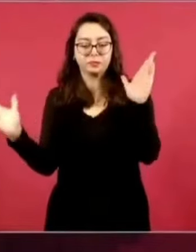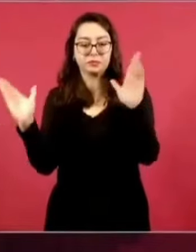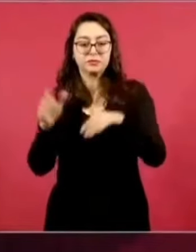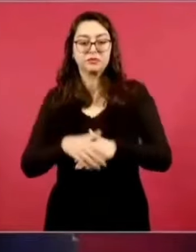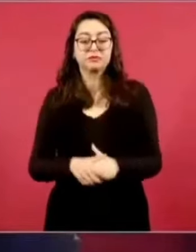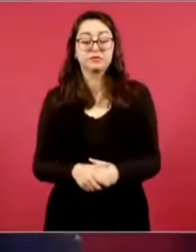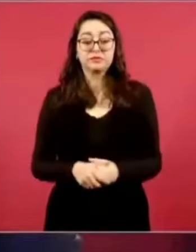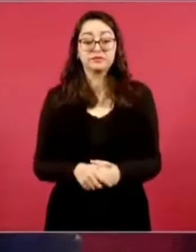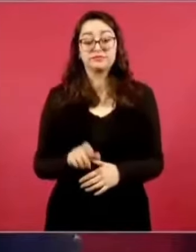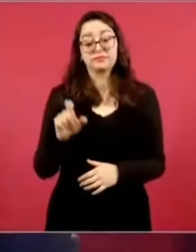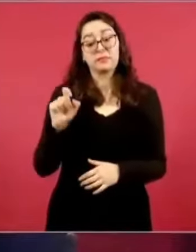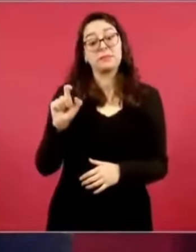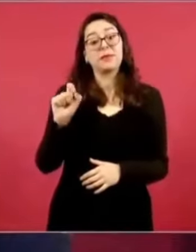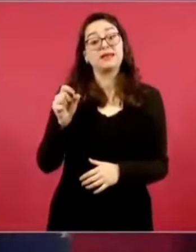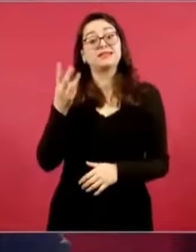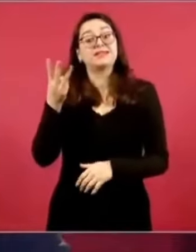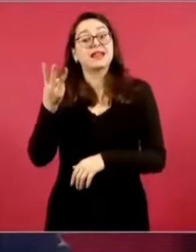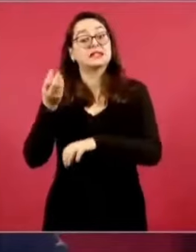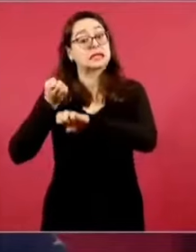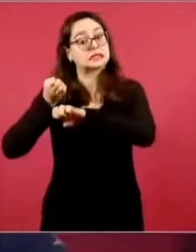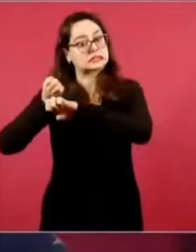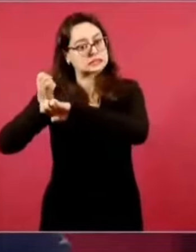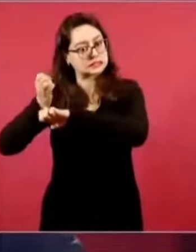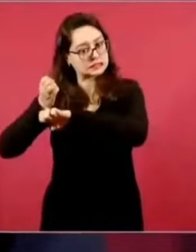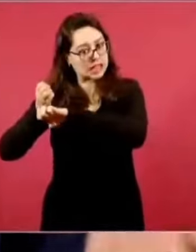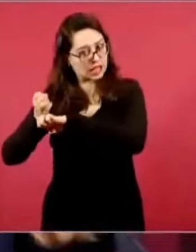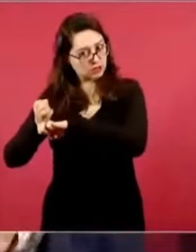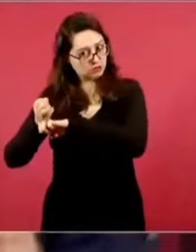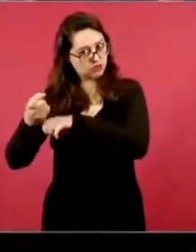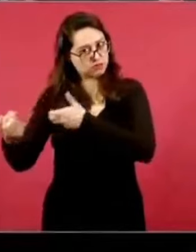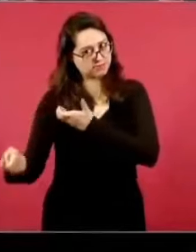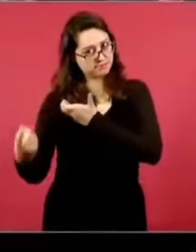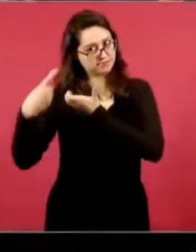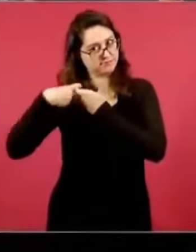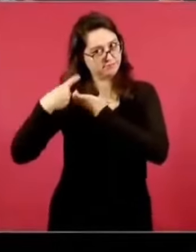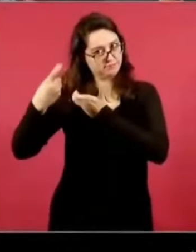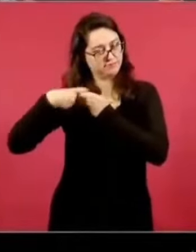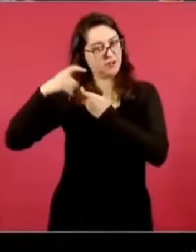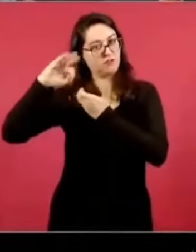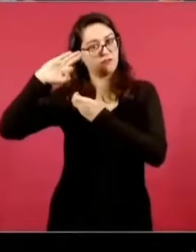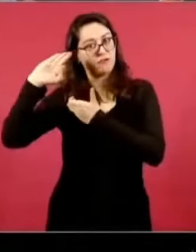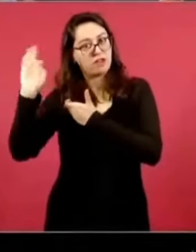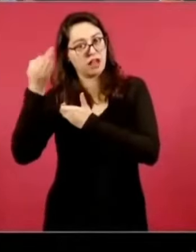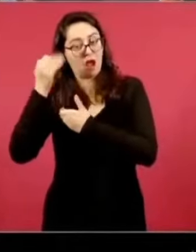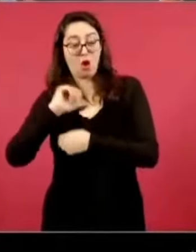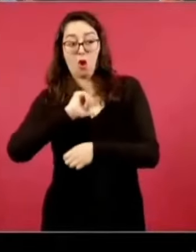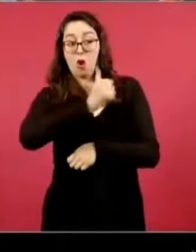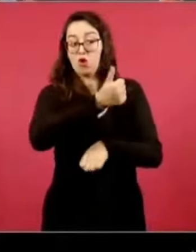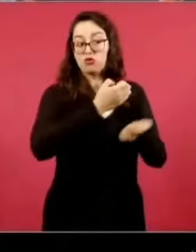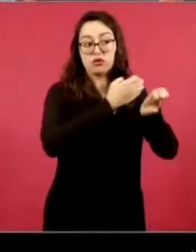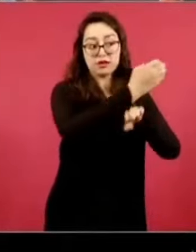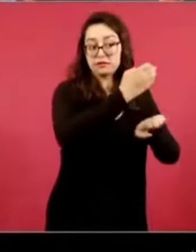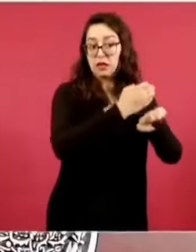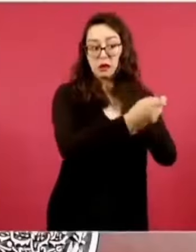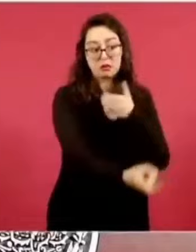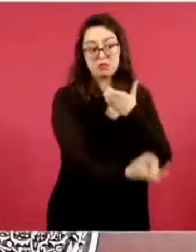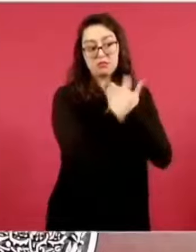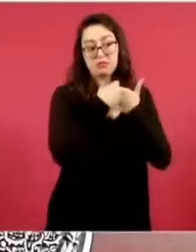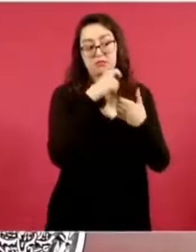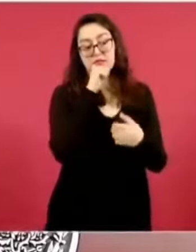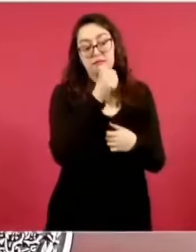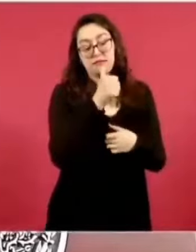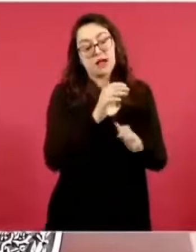23 estados, lo claro, que han aceptado la federalización. Y antes de que yo